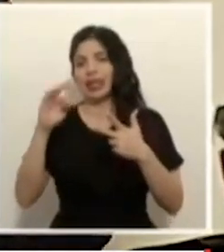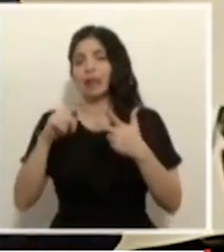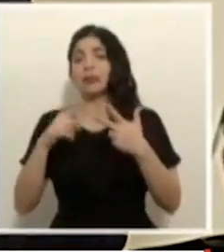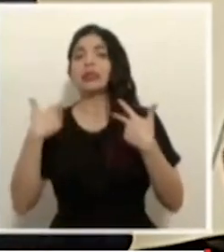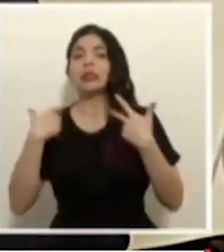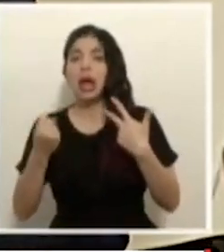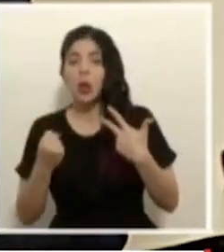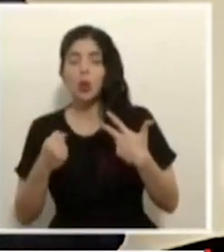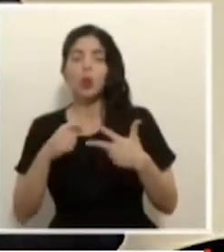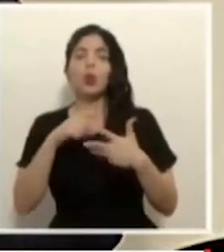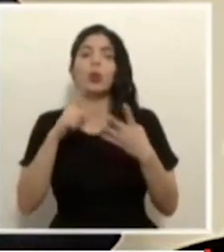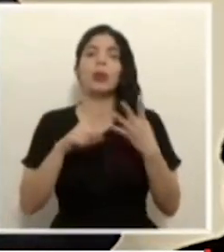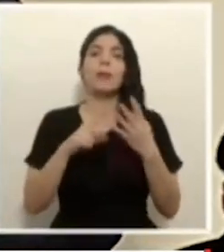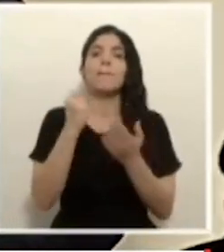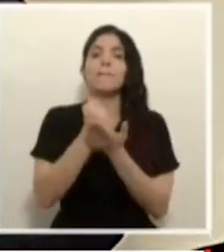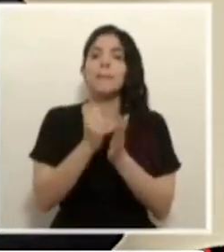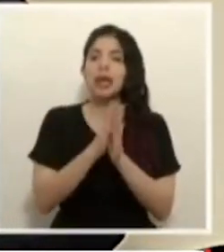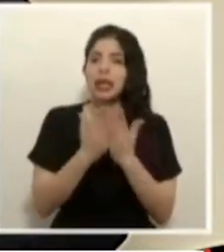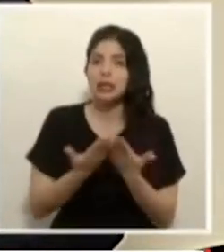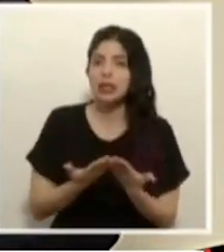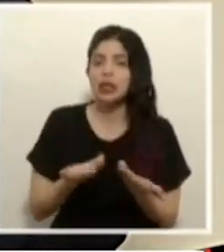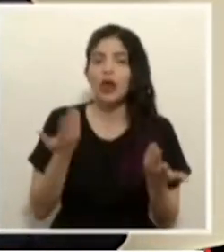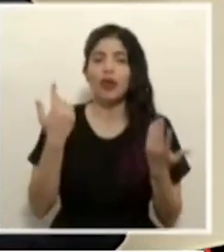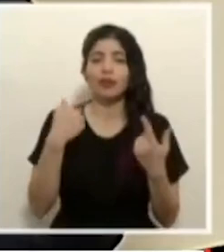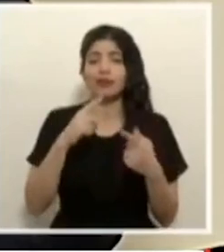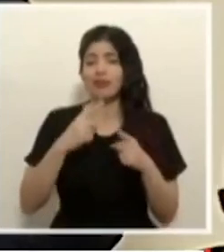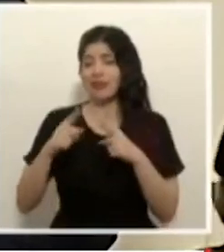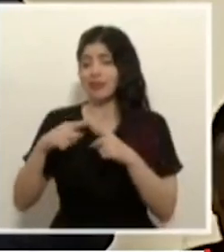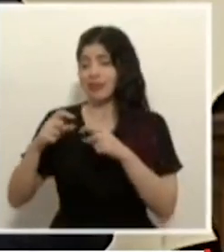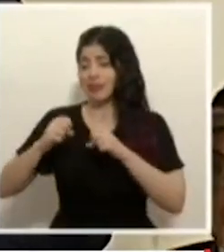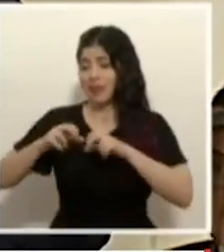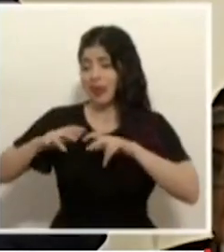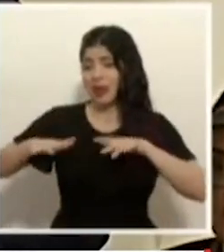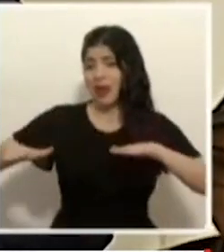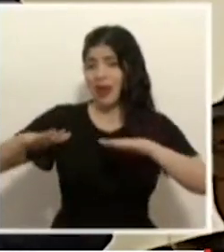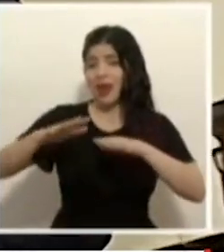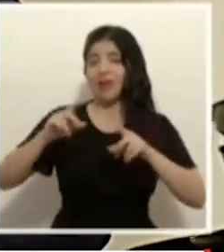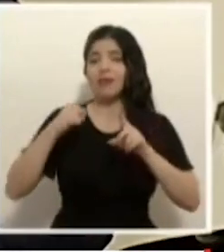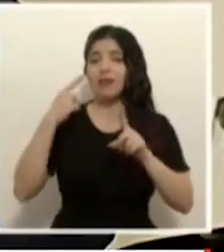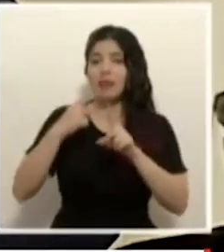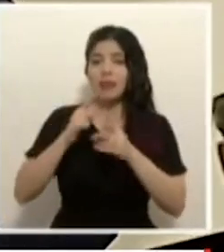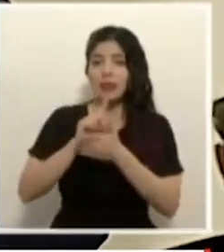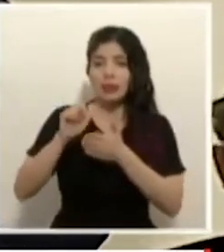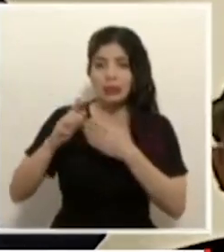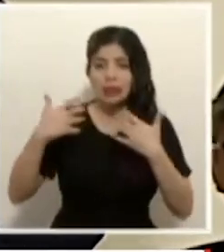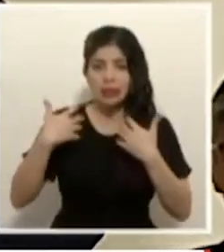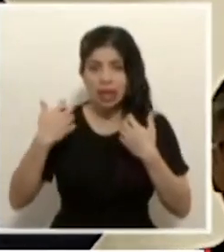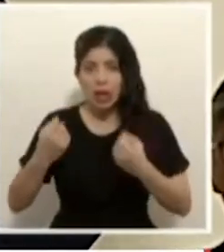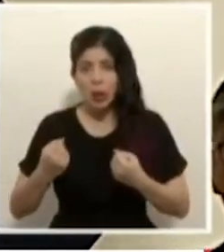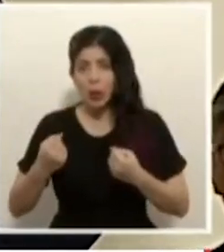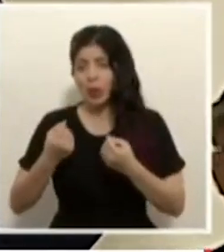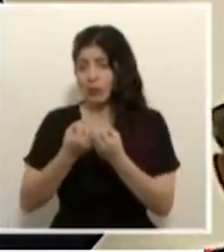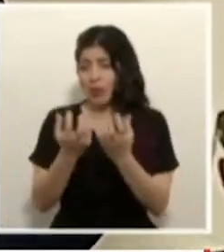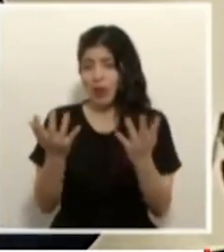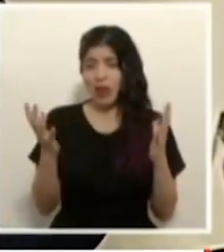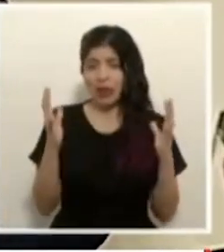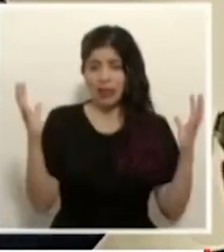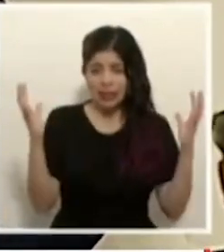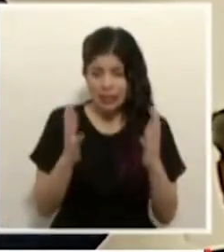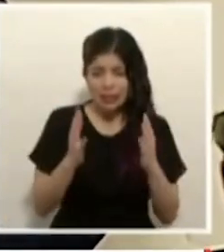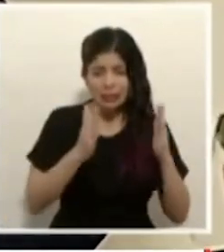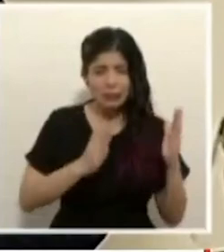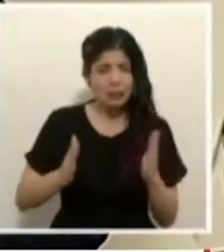participa migración y toda la operación derivada que es fitosanitario en fin se ha hecho una gran